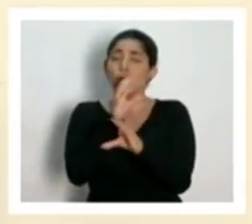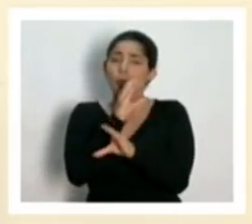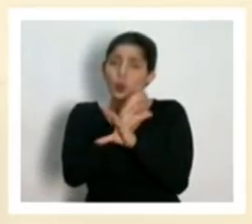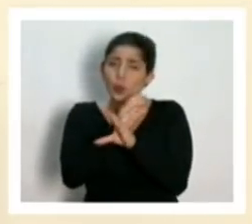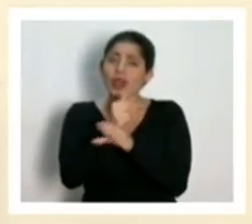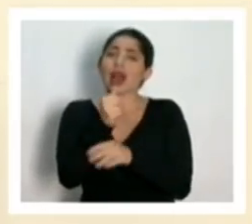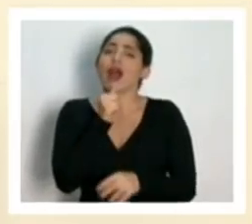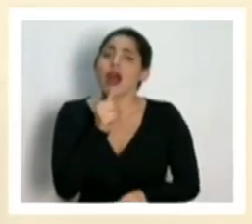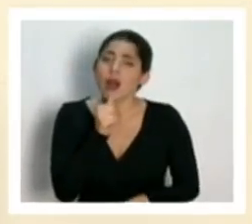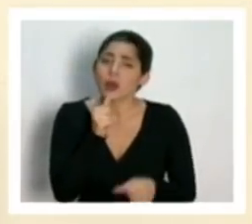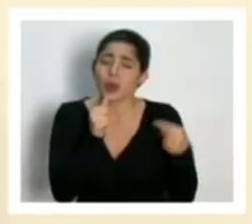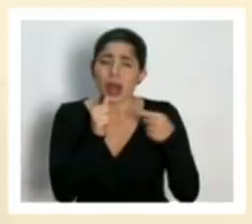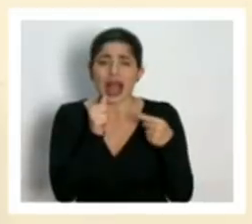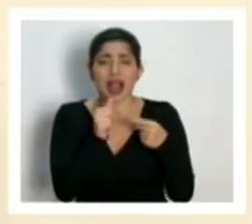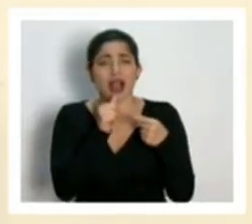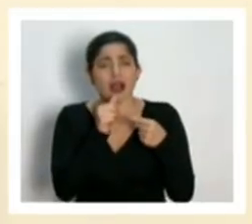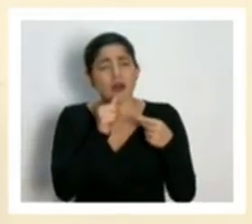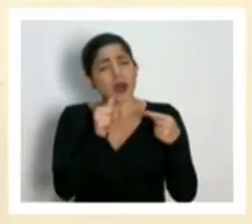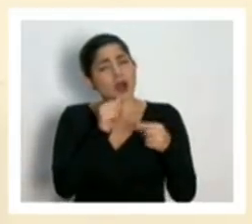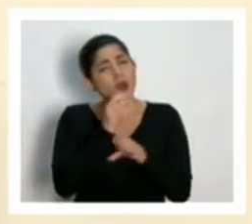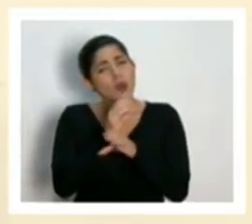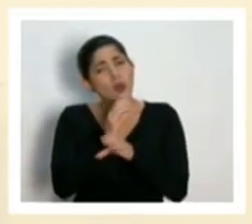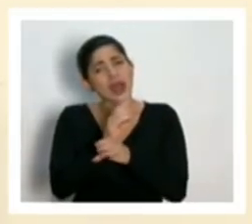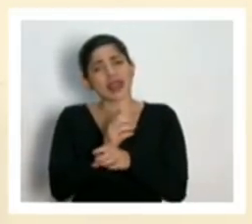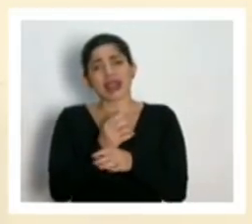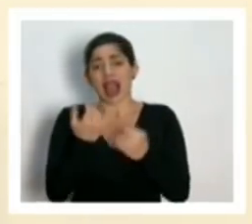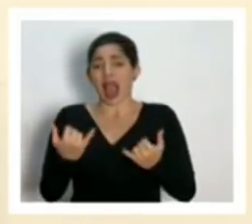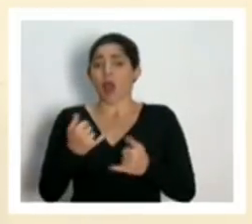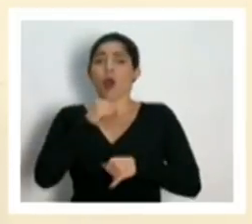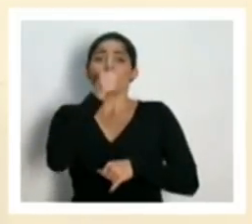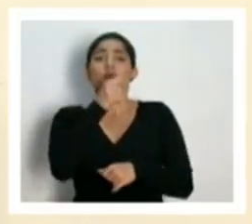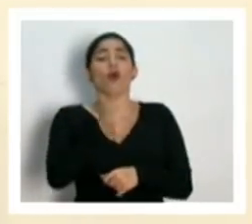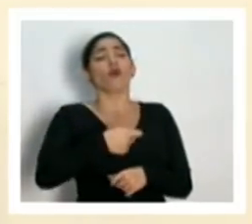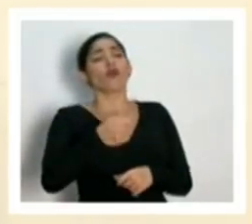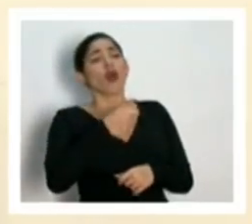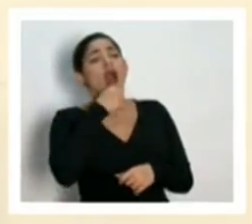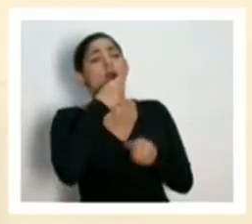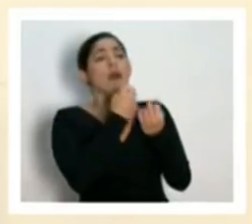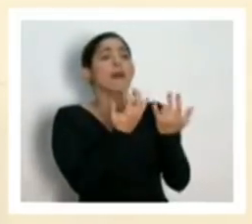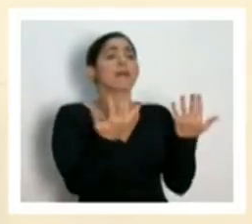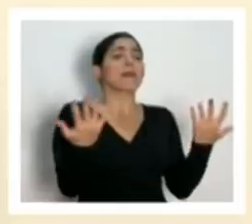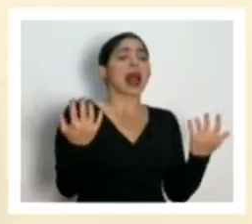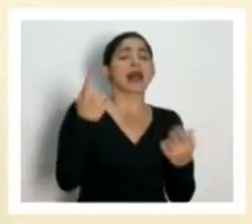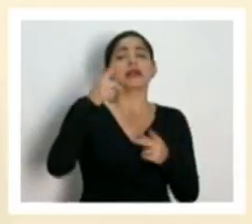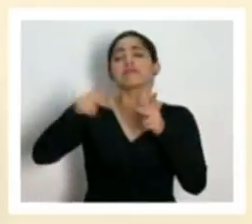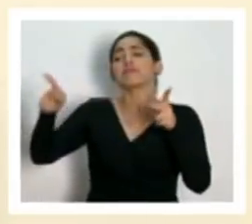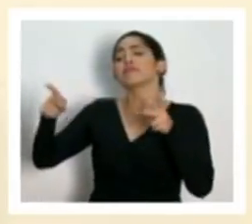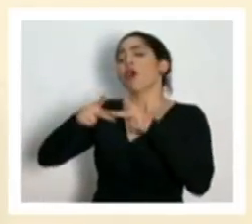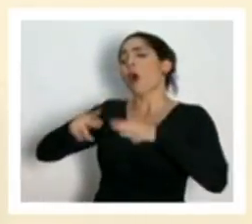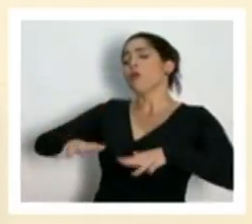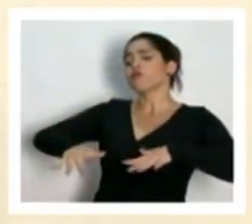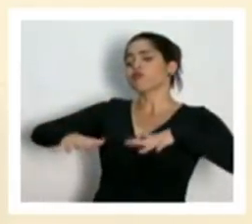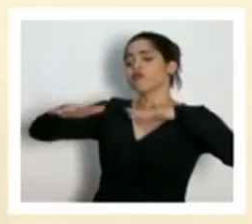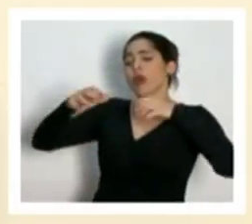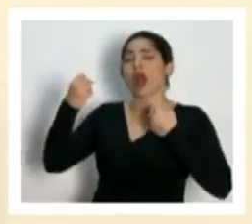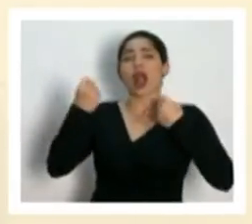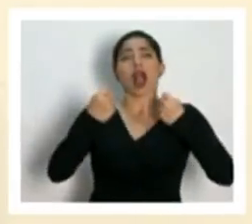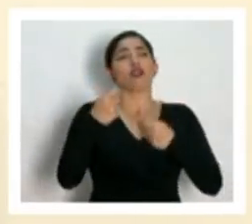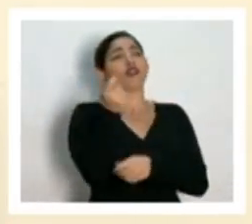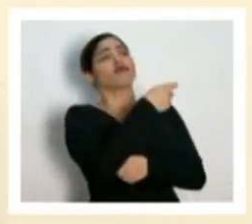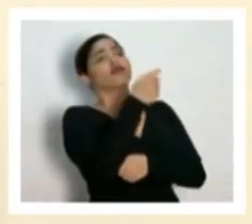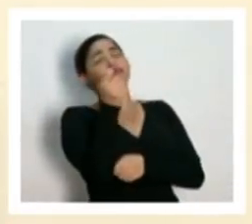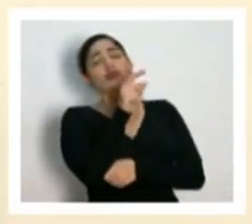el agua cuidemos el agua no es tiempo de estar regando el jardín de llenando piscinas de lavar el carro no